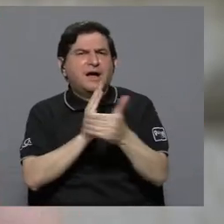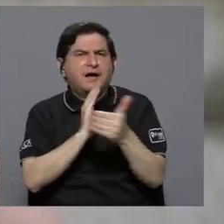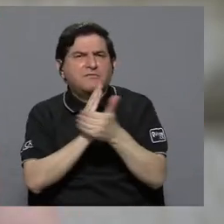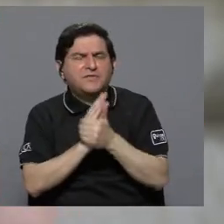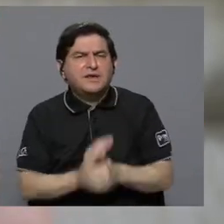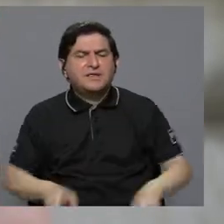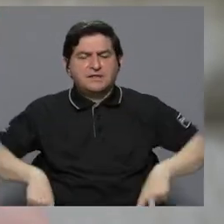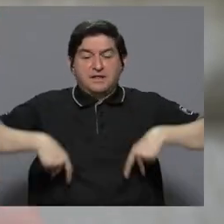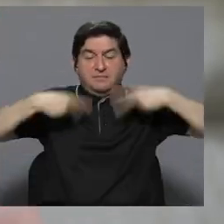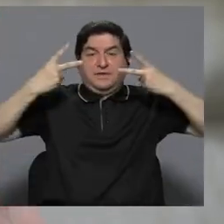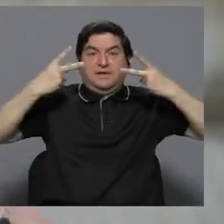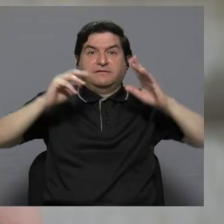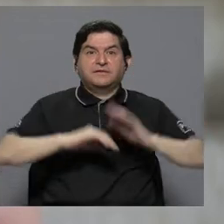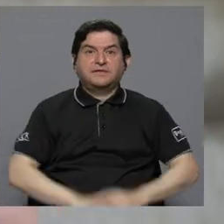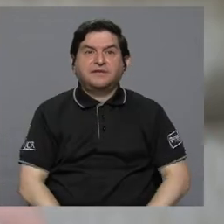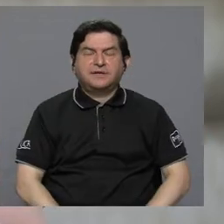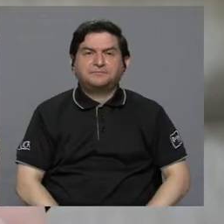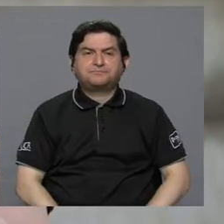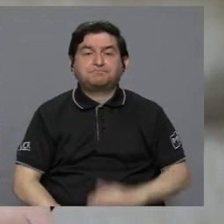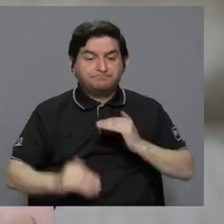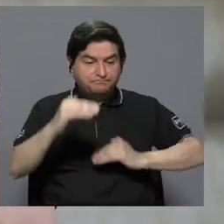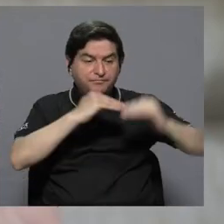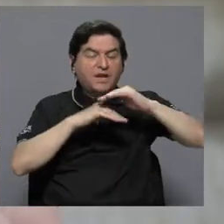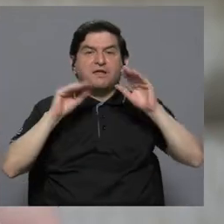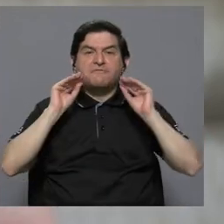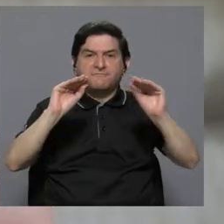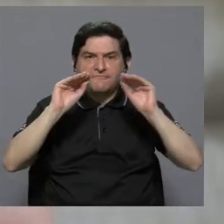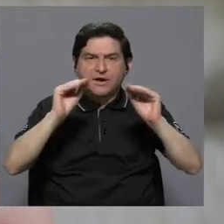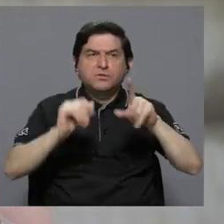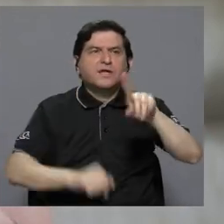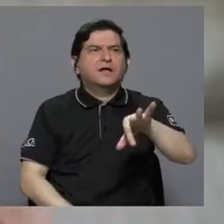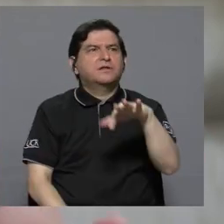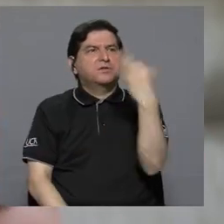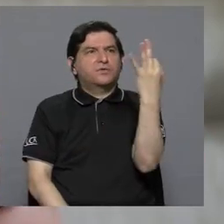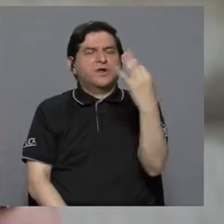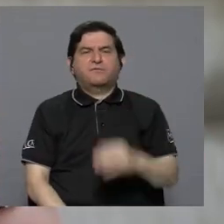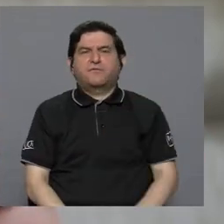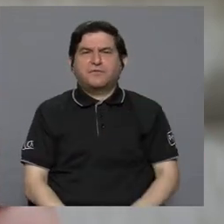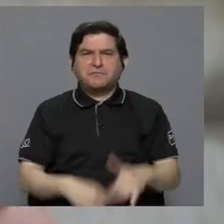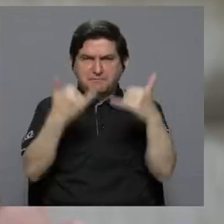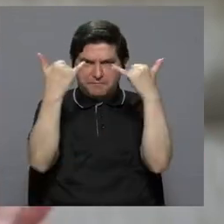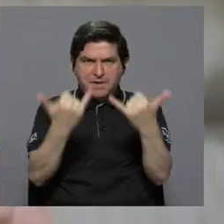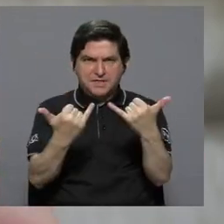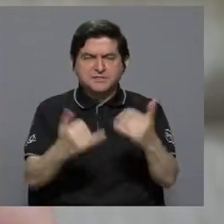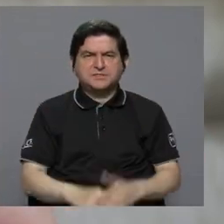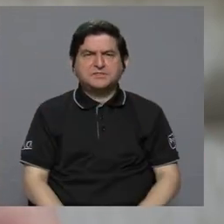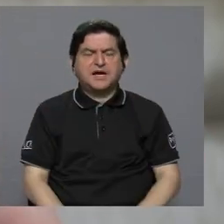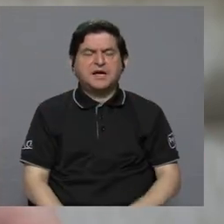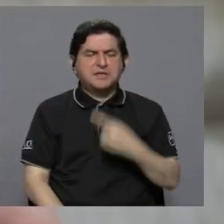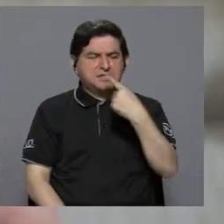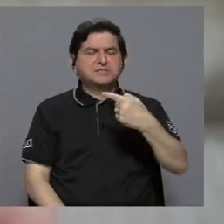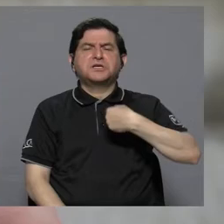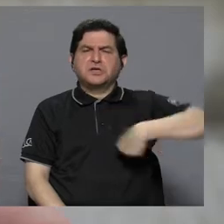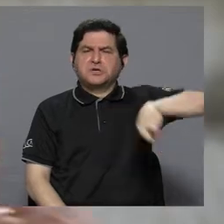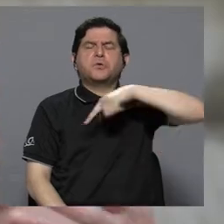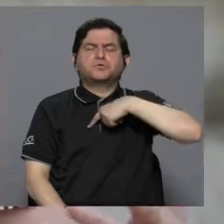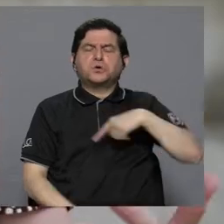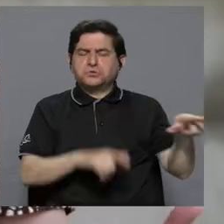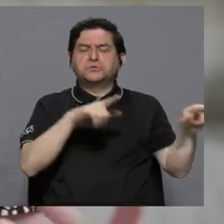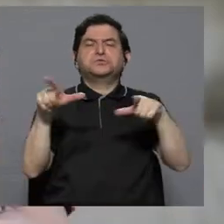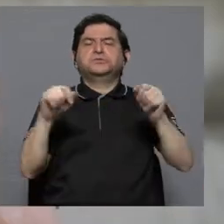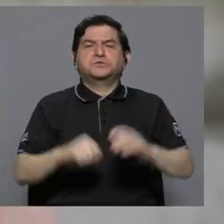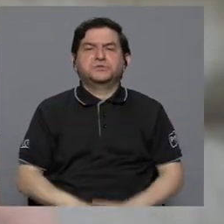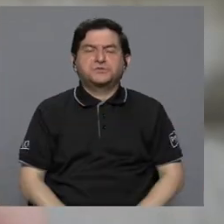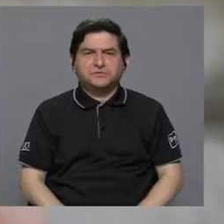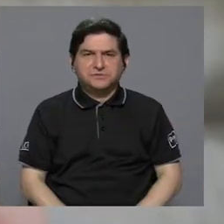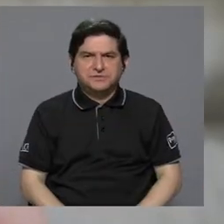para la vida, por ejemplo. Y la Facultad de Educación, de alguna manera, ha levantado su mano y ha dicho, aquí estamos. Y hemos